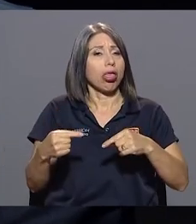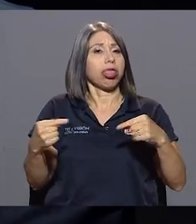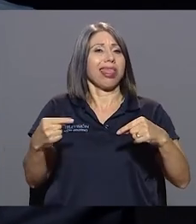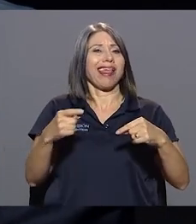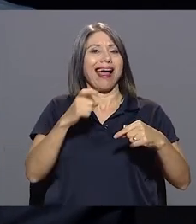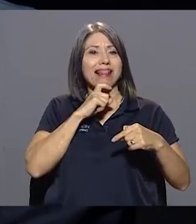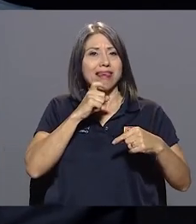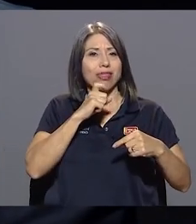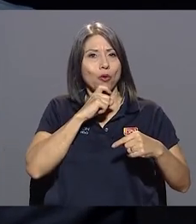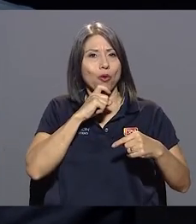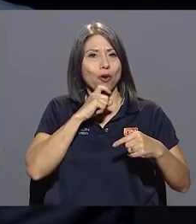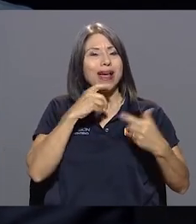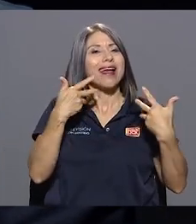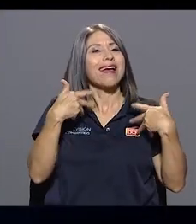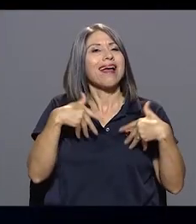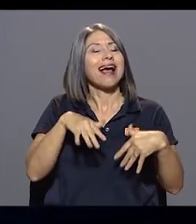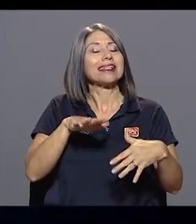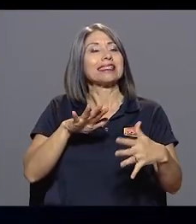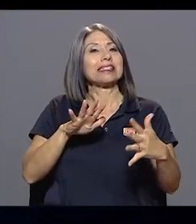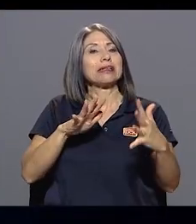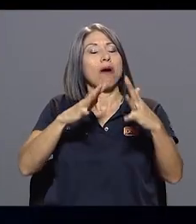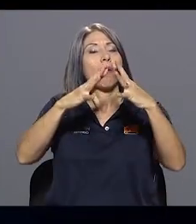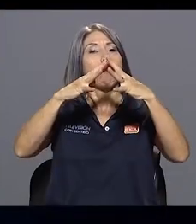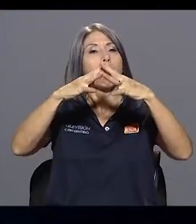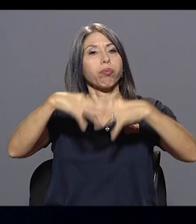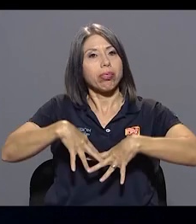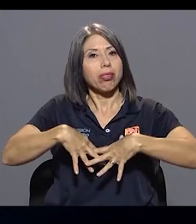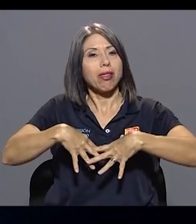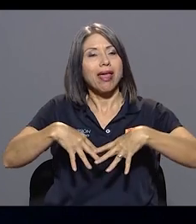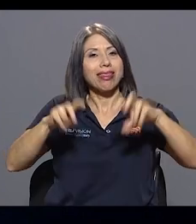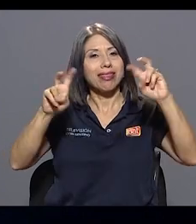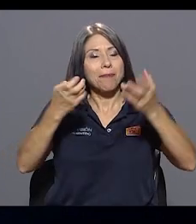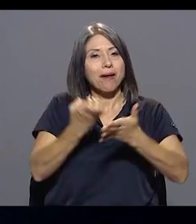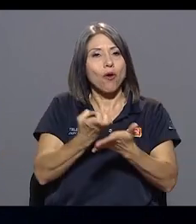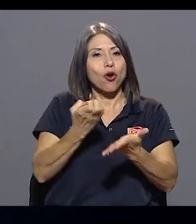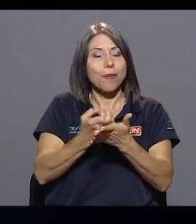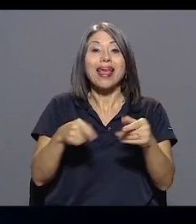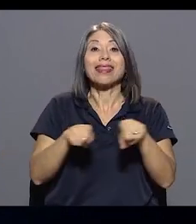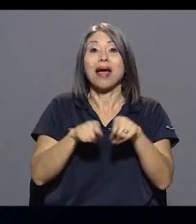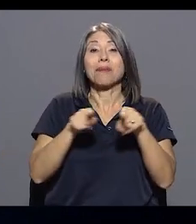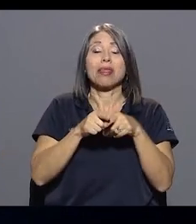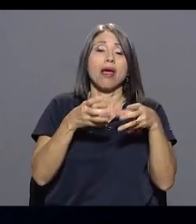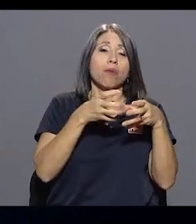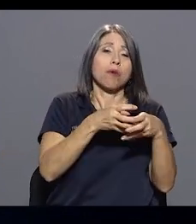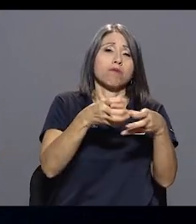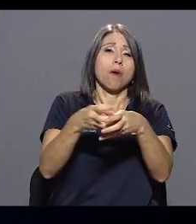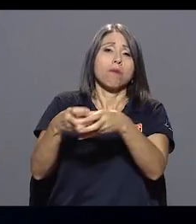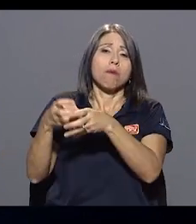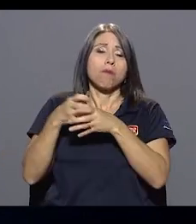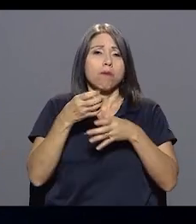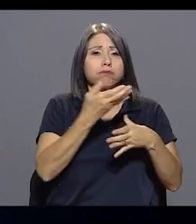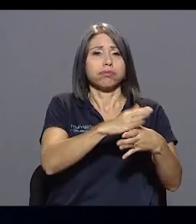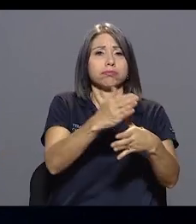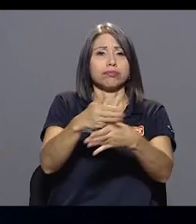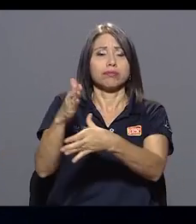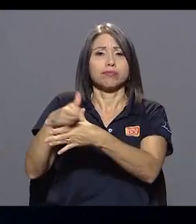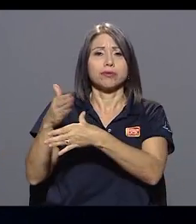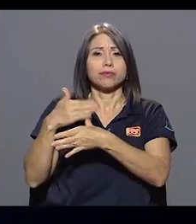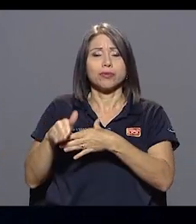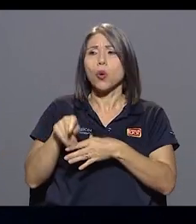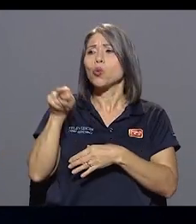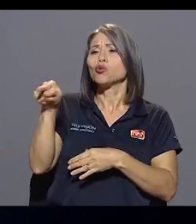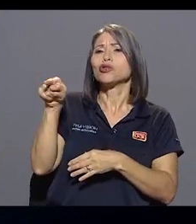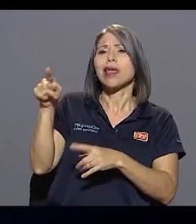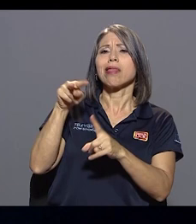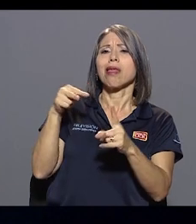enfrentando casi que un colapso en materia económica y también de polarización. ¿Cuál es el análisis que hace